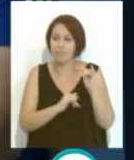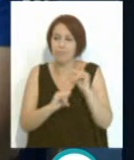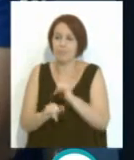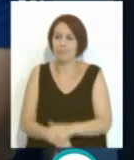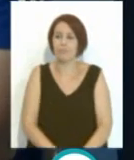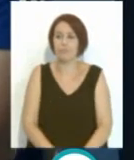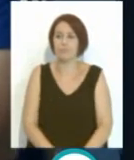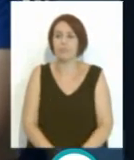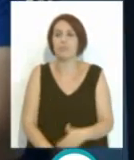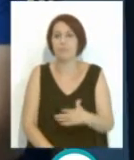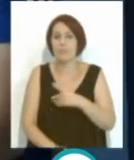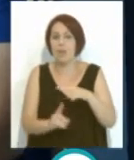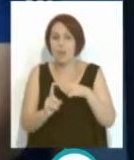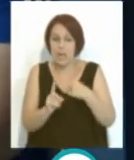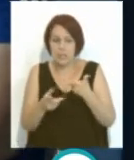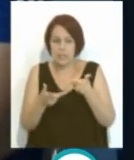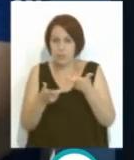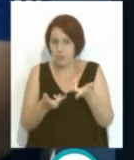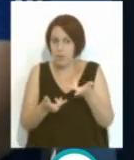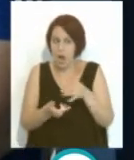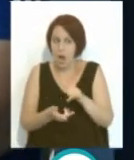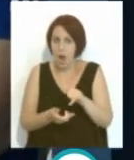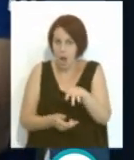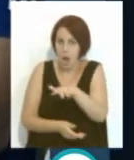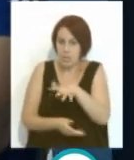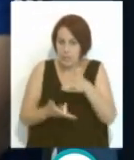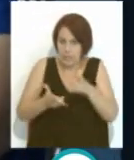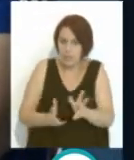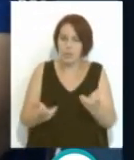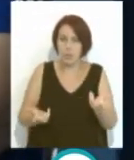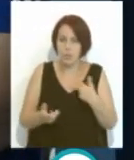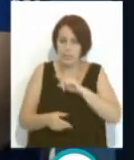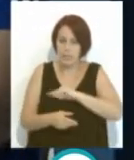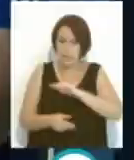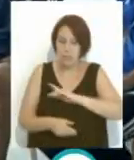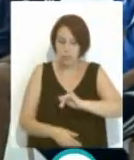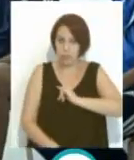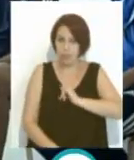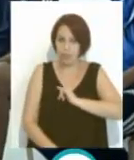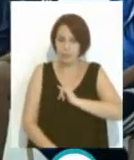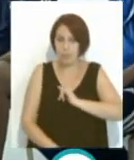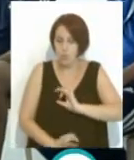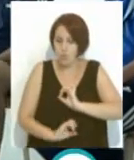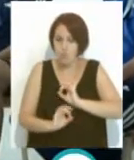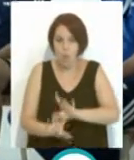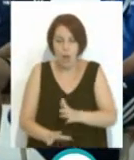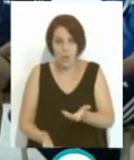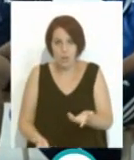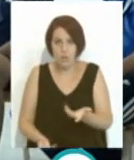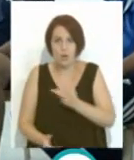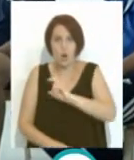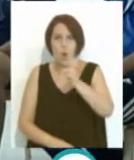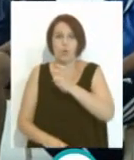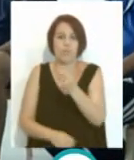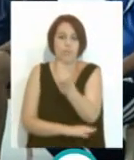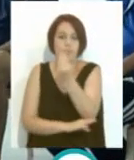Y aparte tienen su sitio, creo que eso es lo más bonito, que ellos se sientan identificados exactamente igual que las